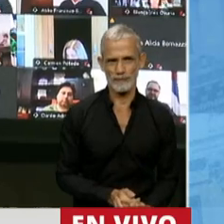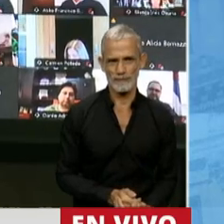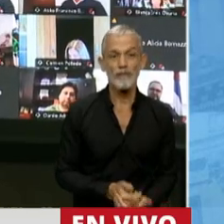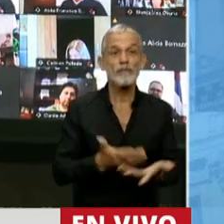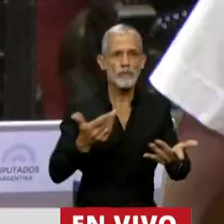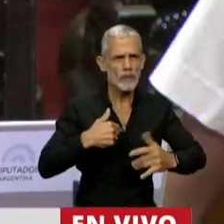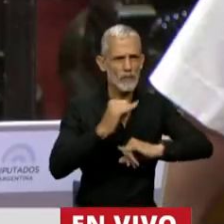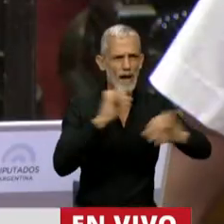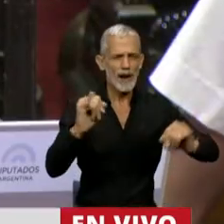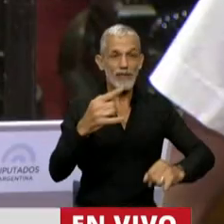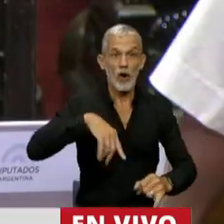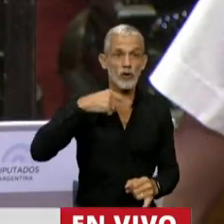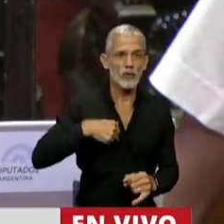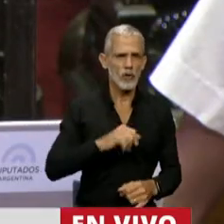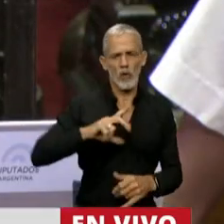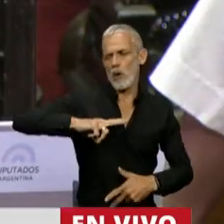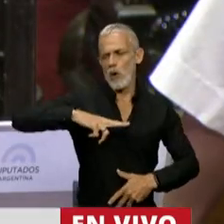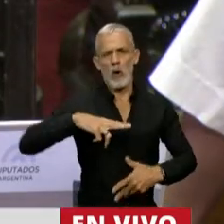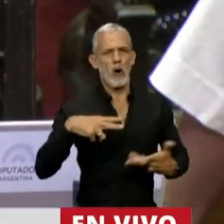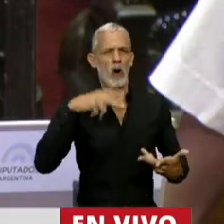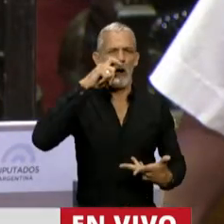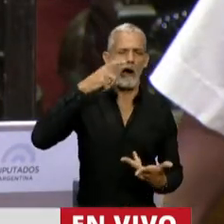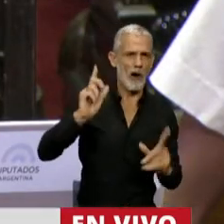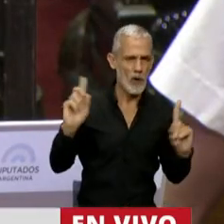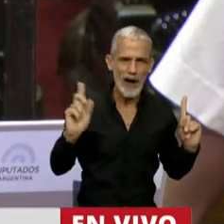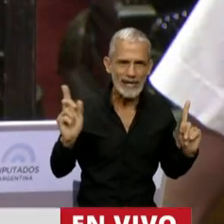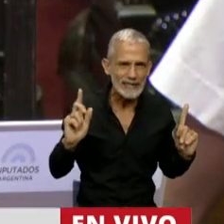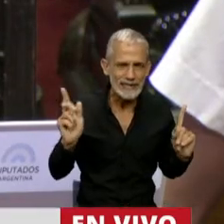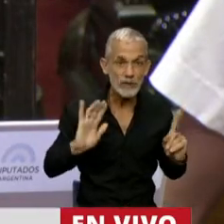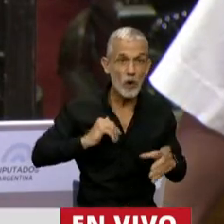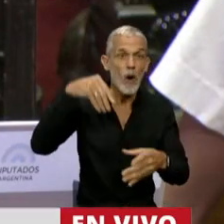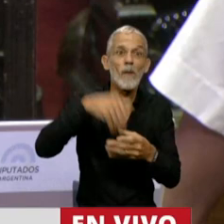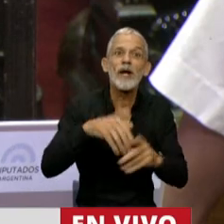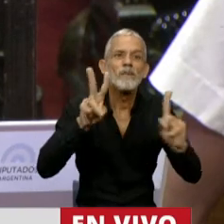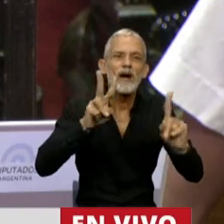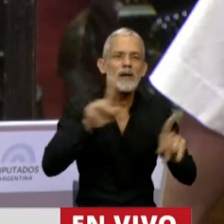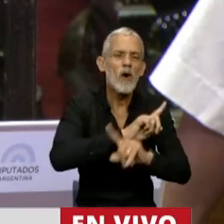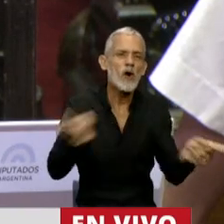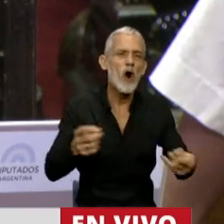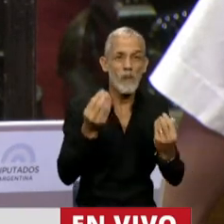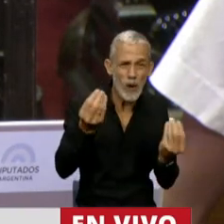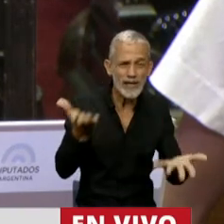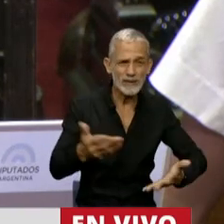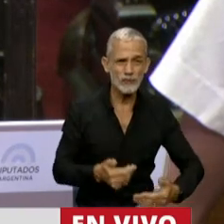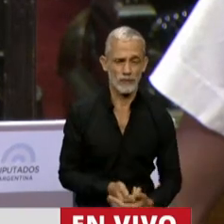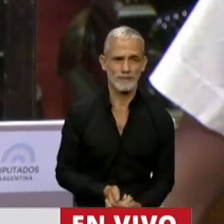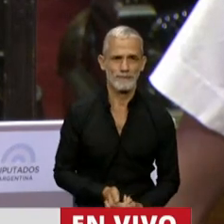Y les digo, no somos opulentos. Es que no votamos peronismo, muchachos, es por eso.